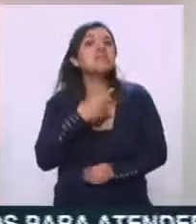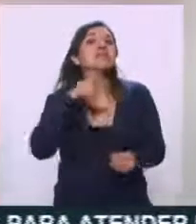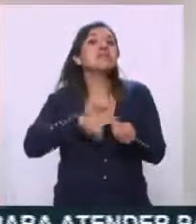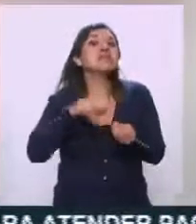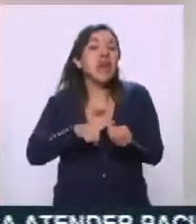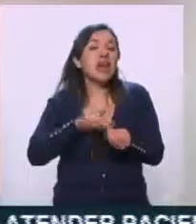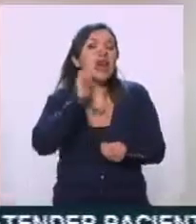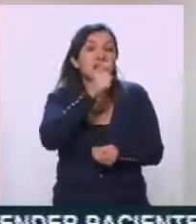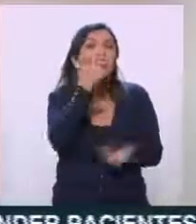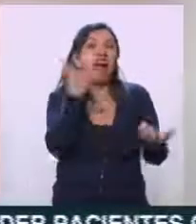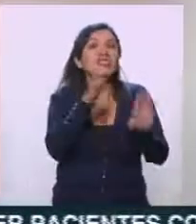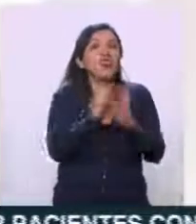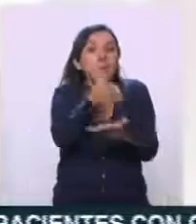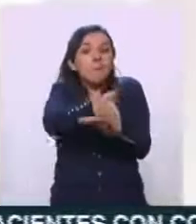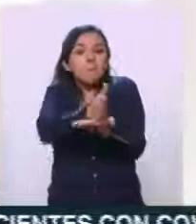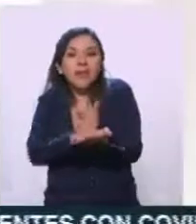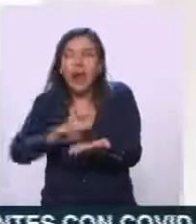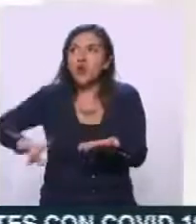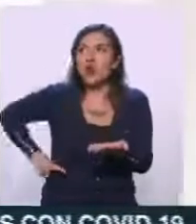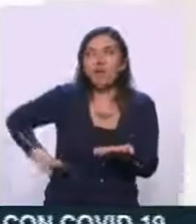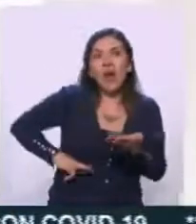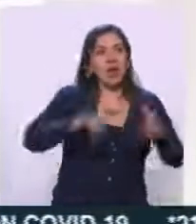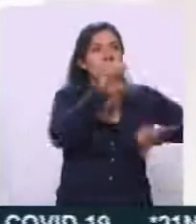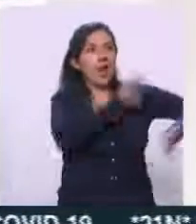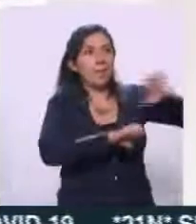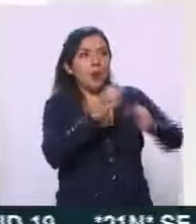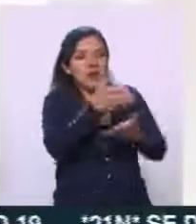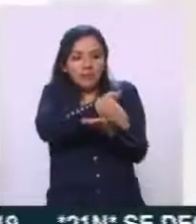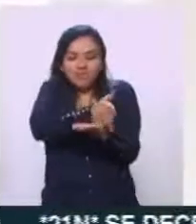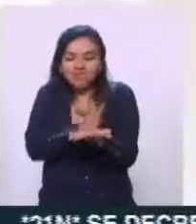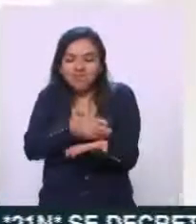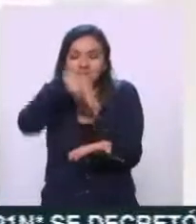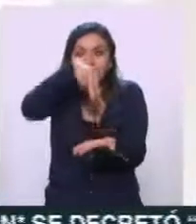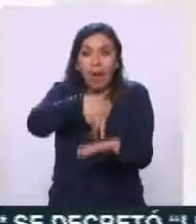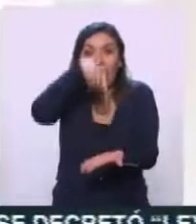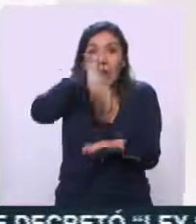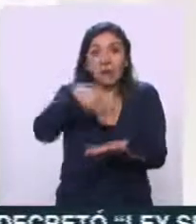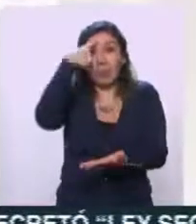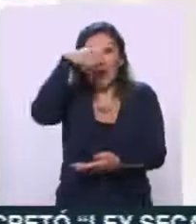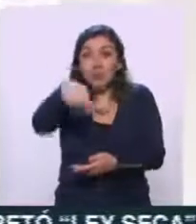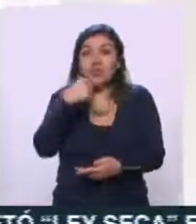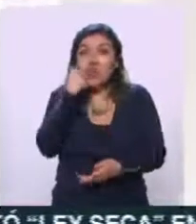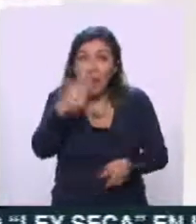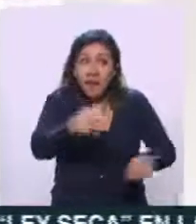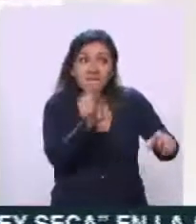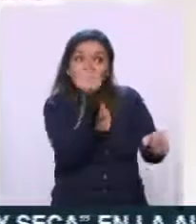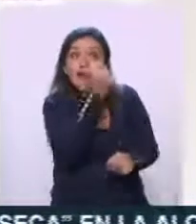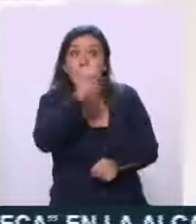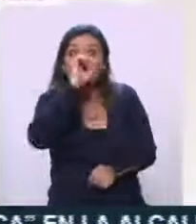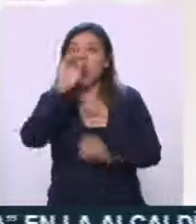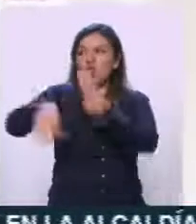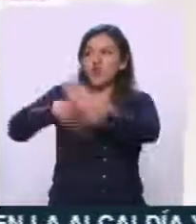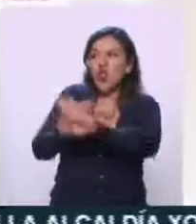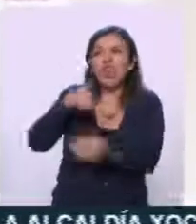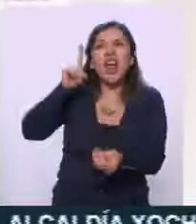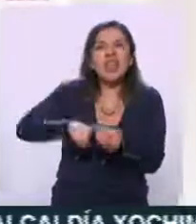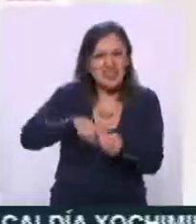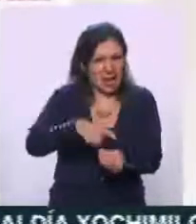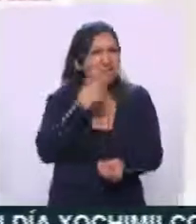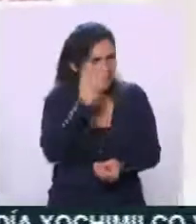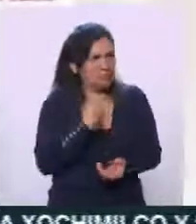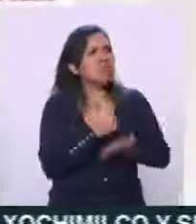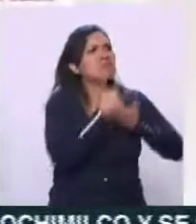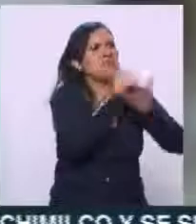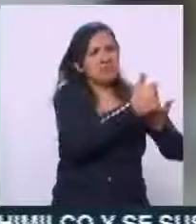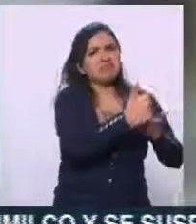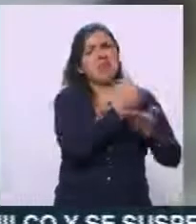es como el intermediario entre gobiernos y agencias, para que el que quiera hacer una tendencia o atacar a alguien, o posicionarse a esta información,